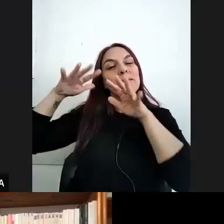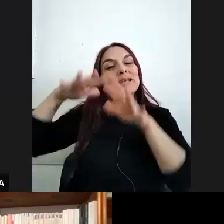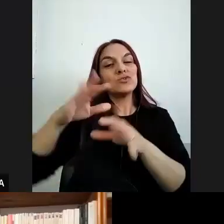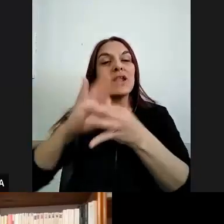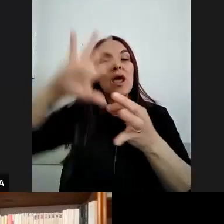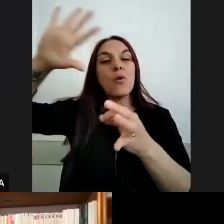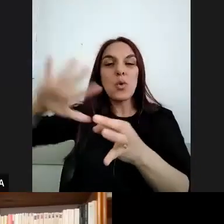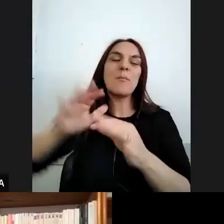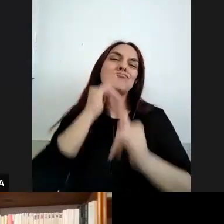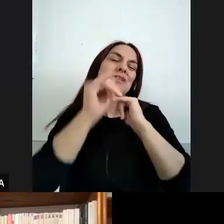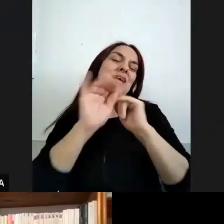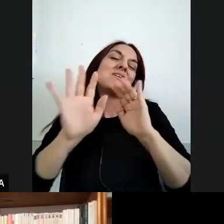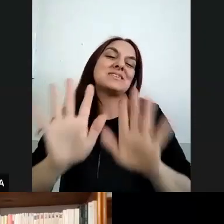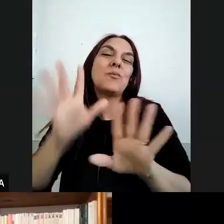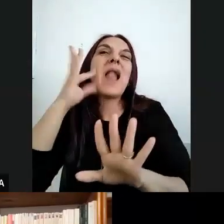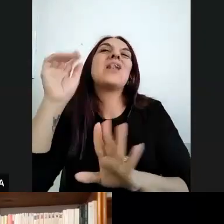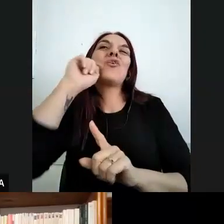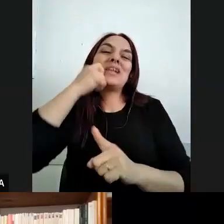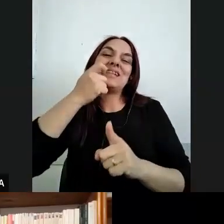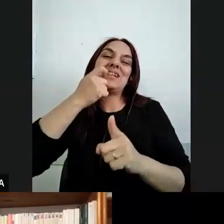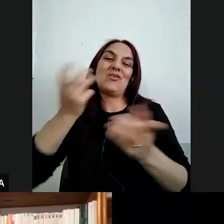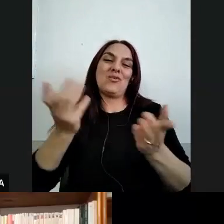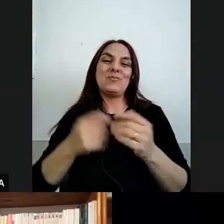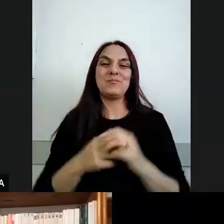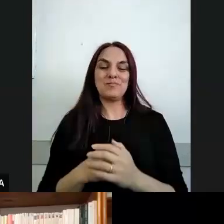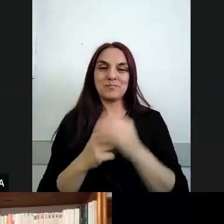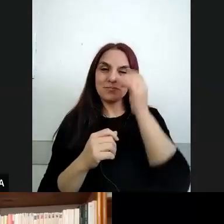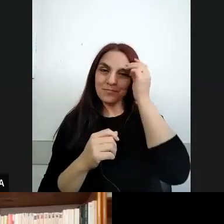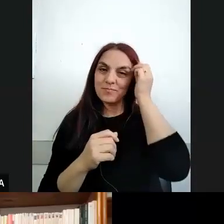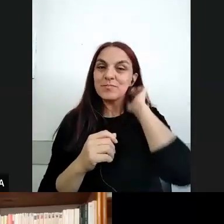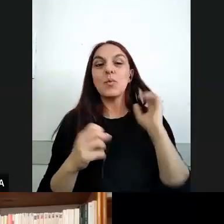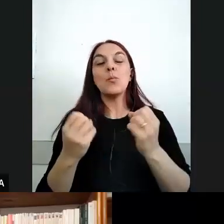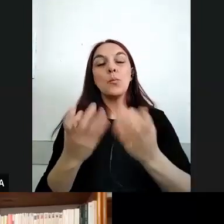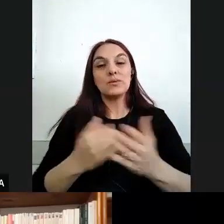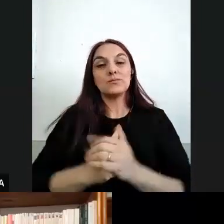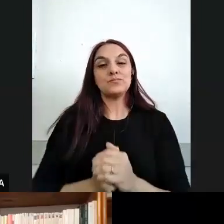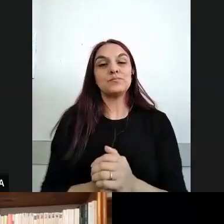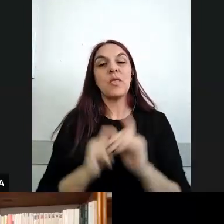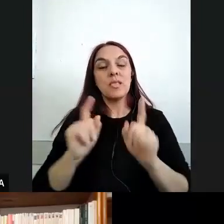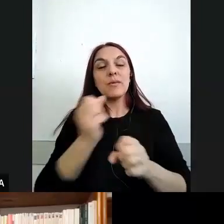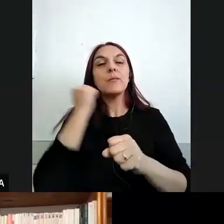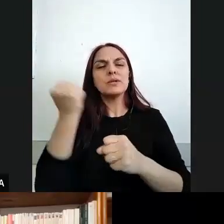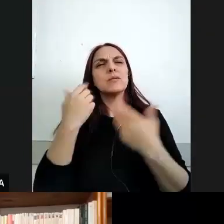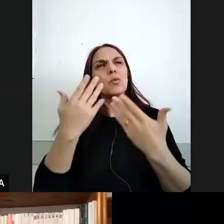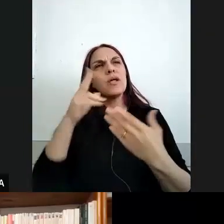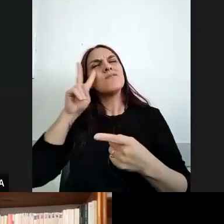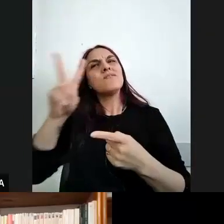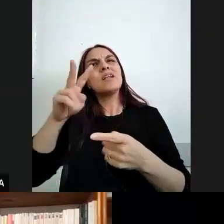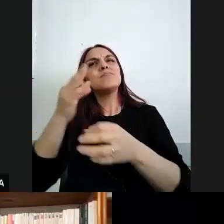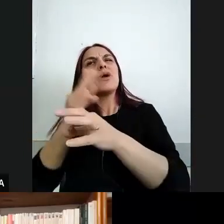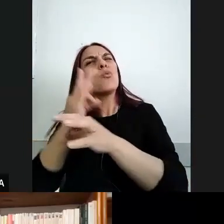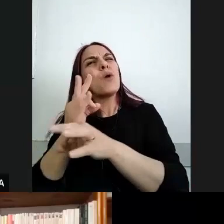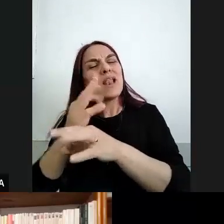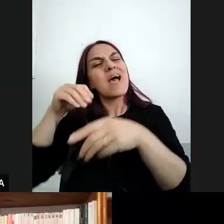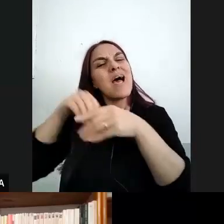idealizadas a través de las cuales la nación se narra a sí misma entonces es importante pensar cómo las escuelas fueron escenarios donde se